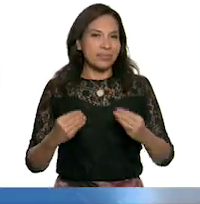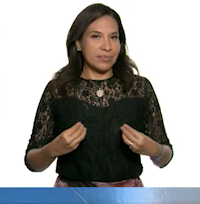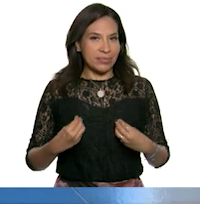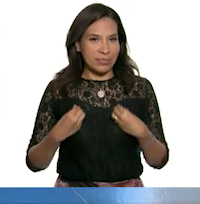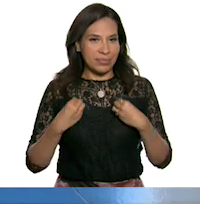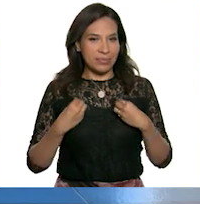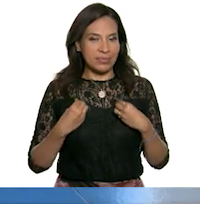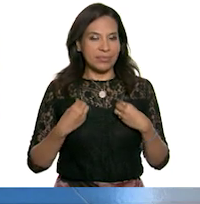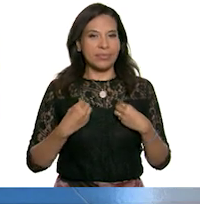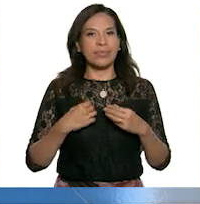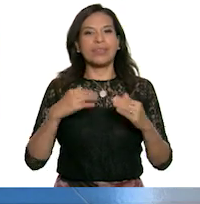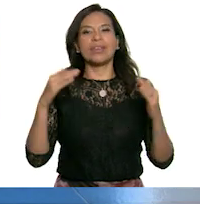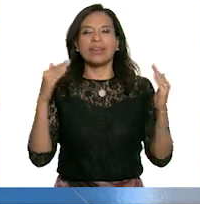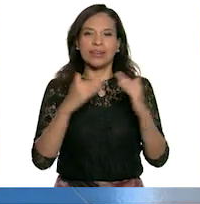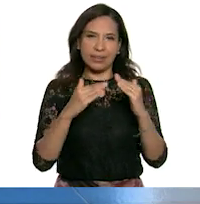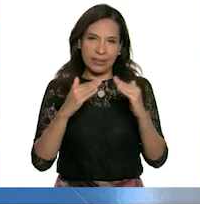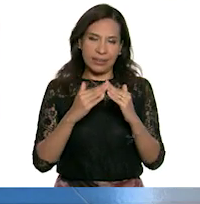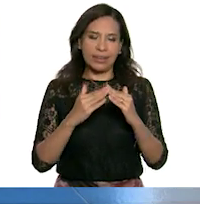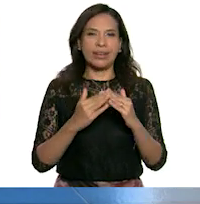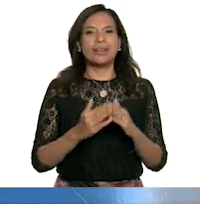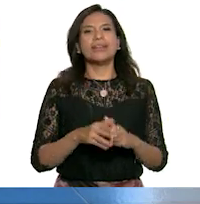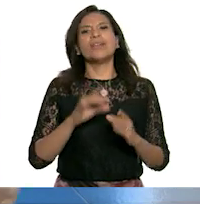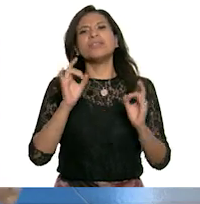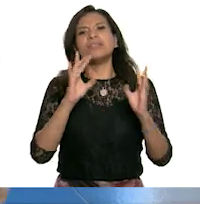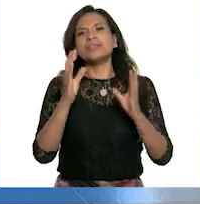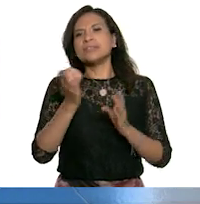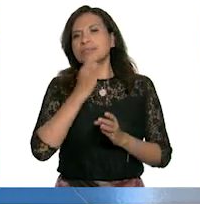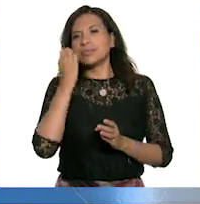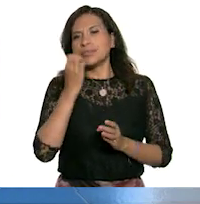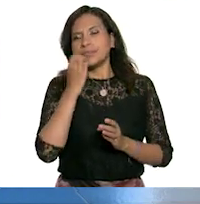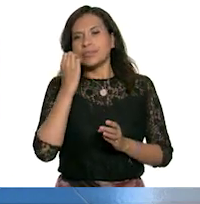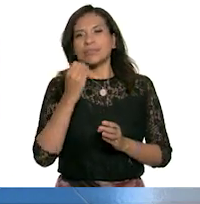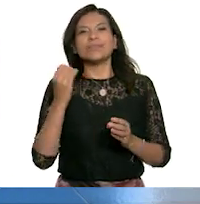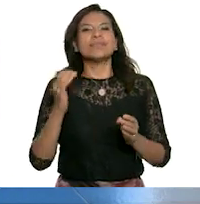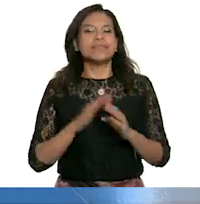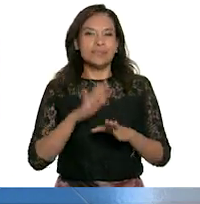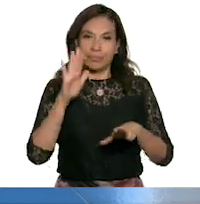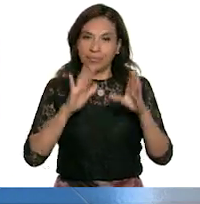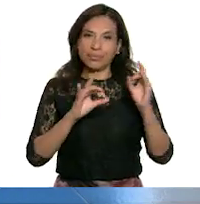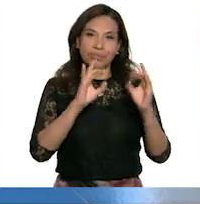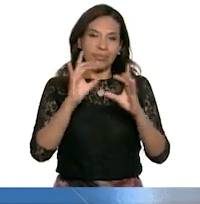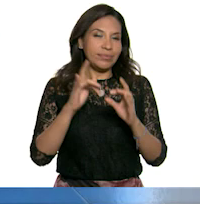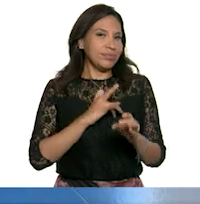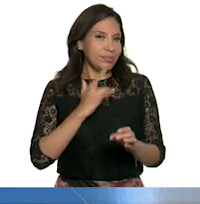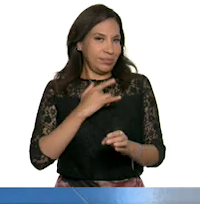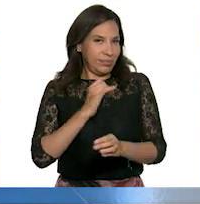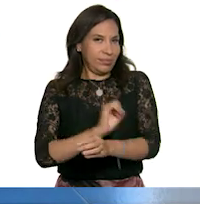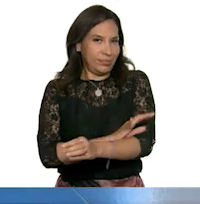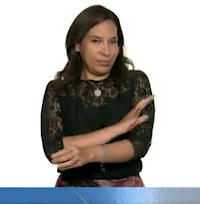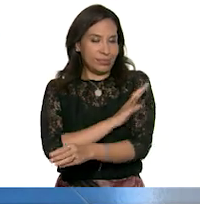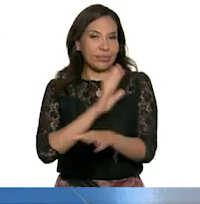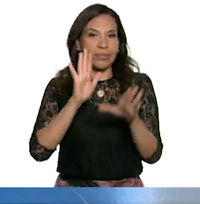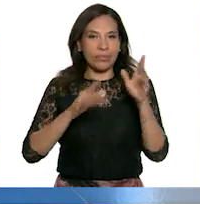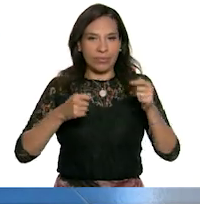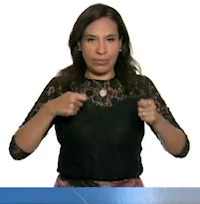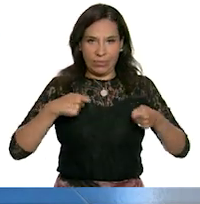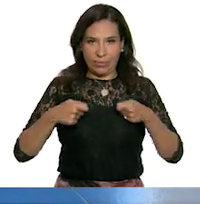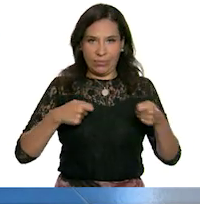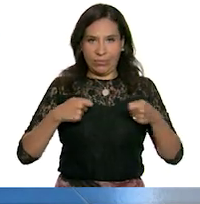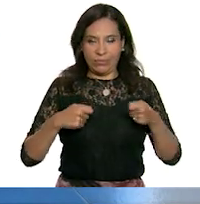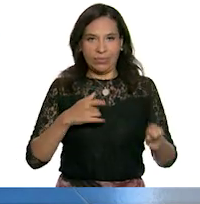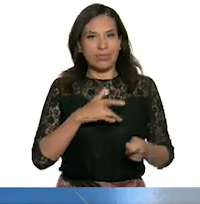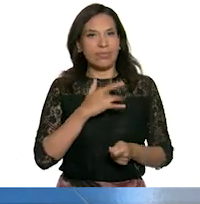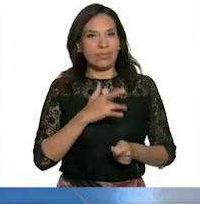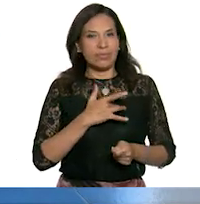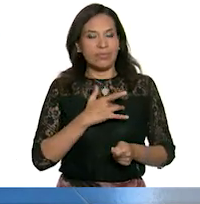vida, las que pasan en la casa y las que suceden en la escuela, pasamos por diversas emociones. Y al regular estas